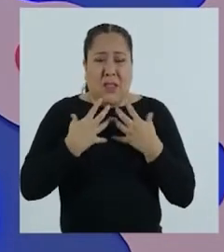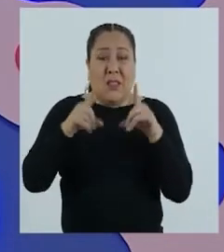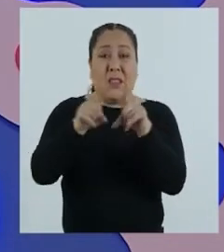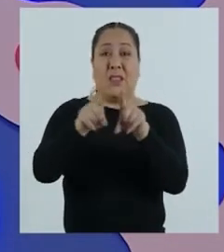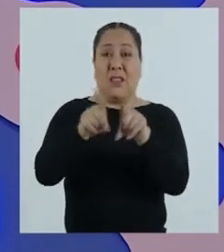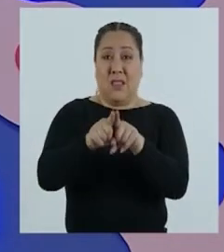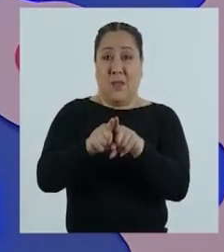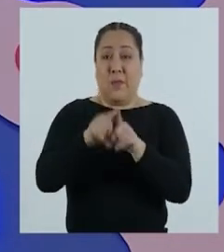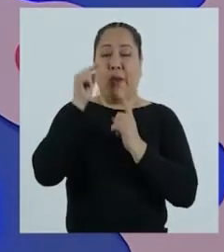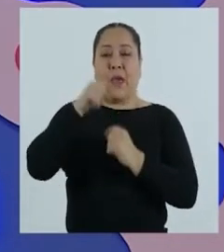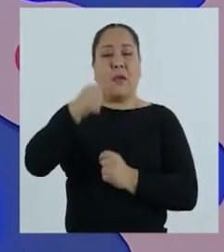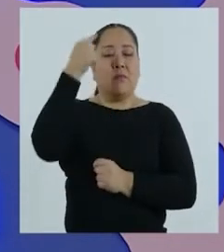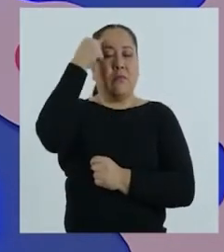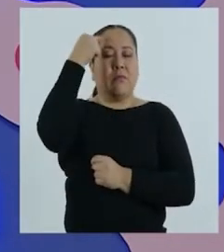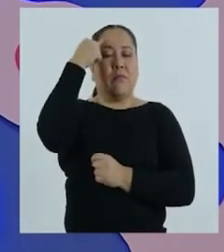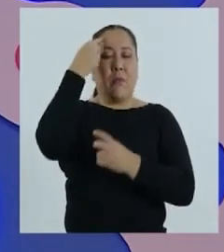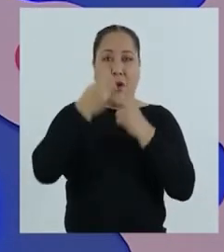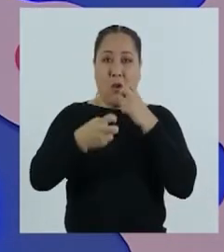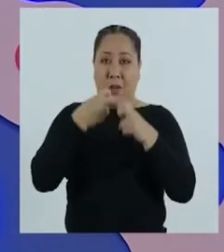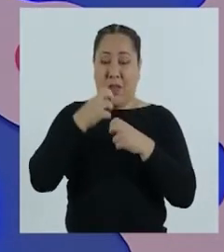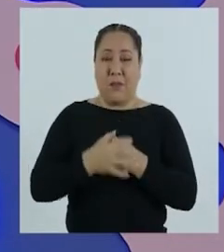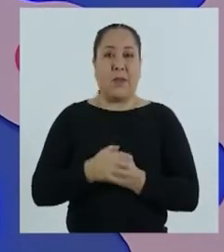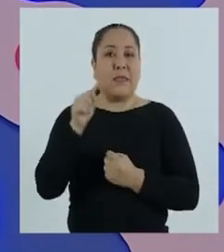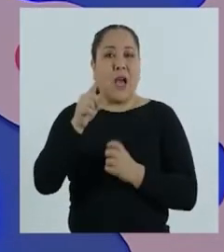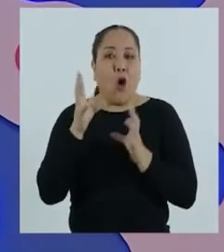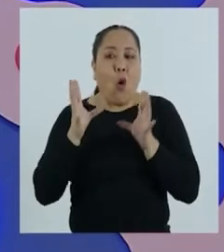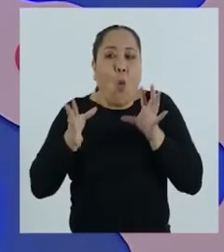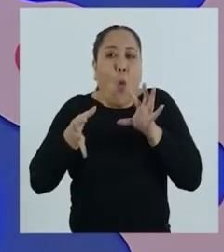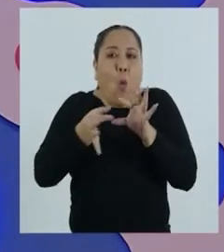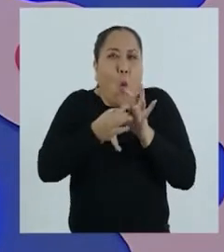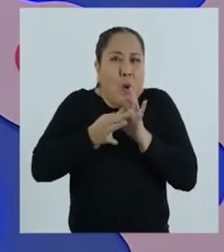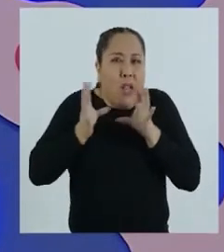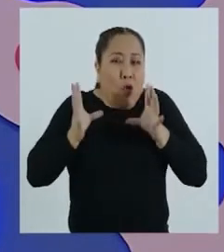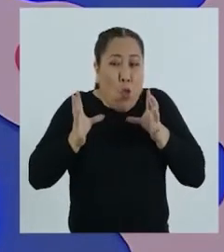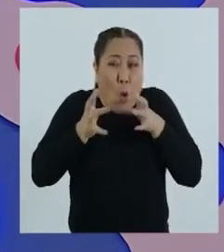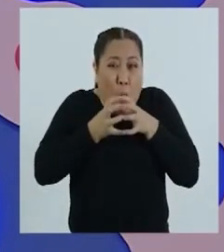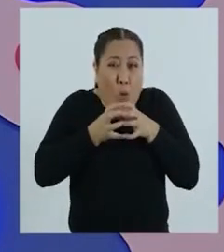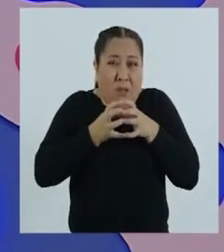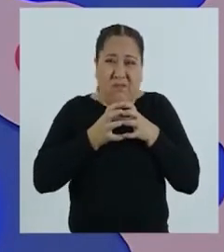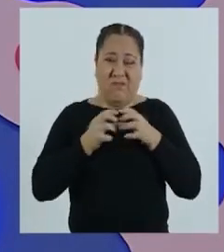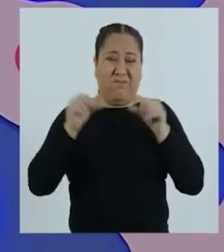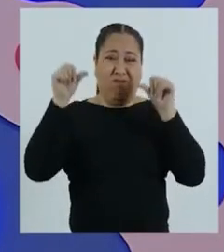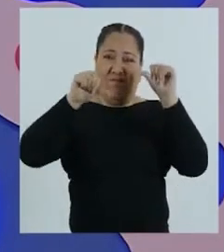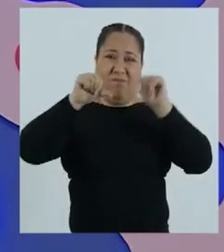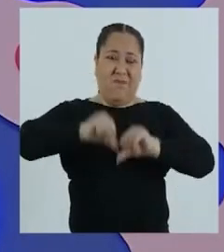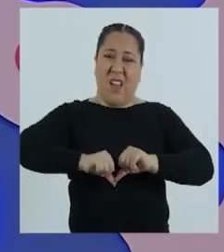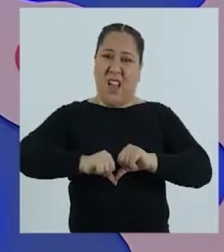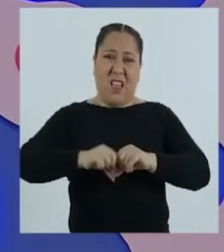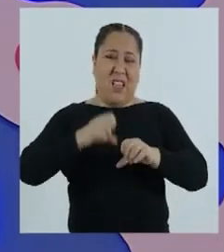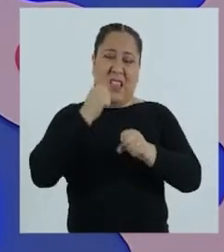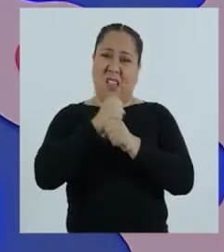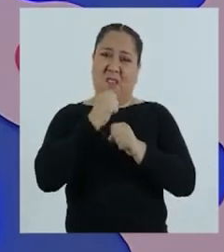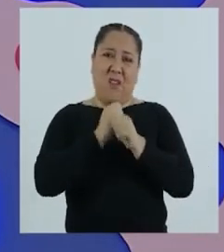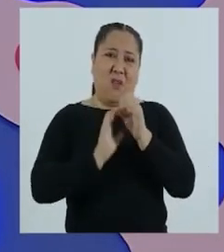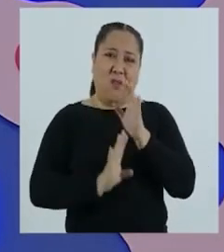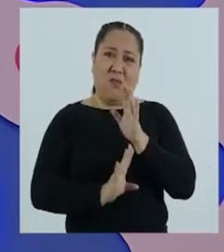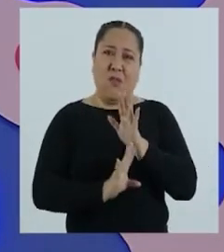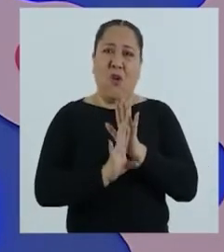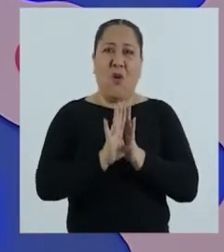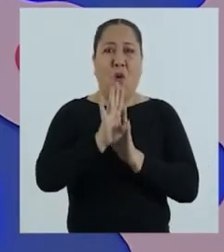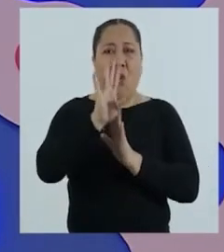ansiedad, así como en los factores cognitivos, lo cual en conjunto podría afectar el desempeño